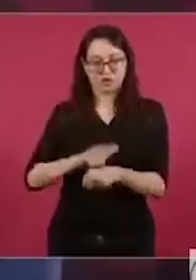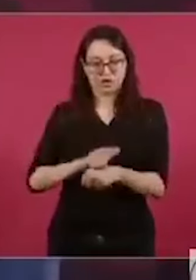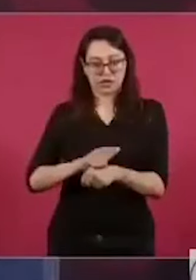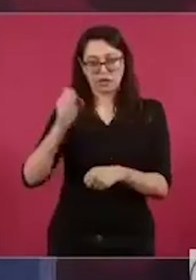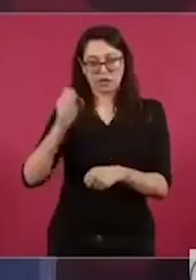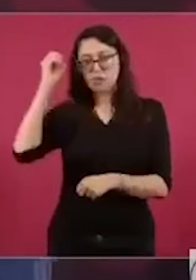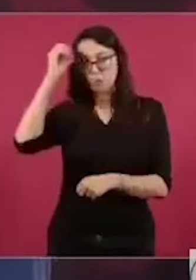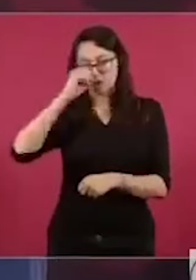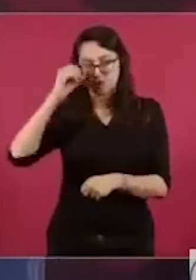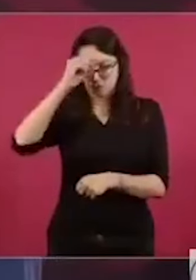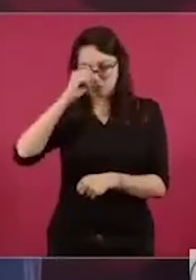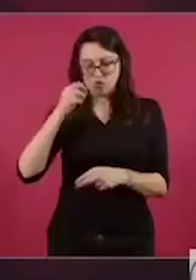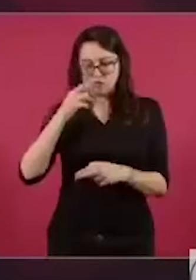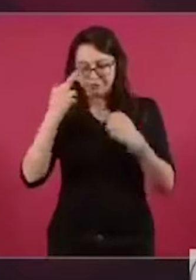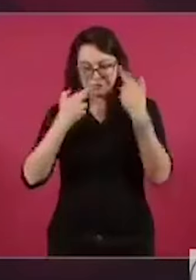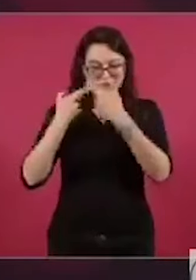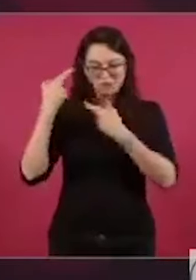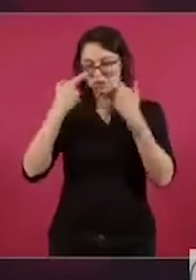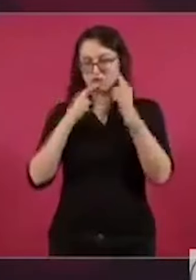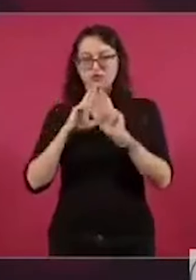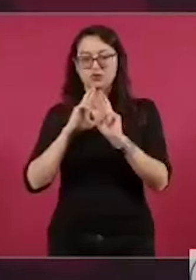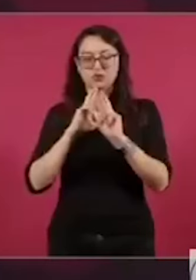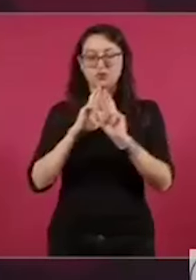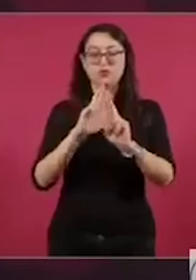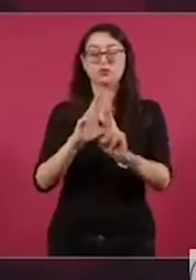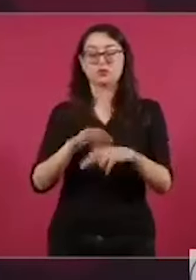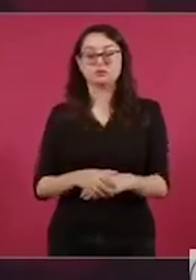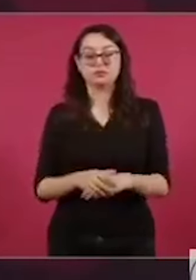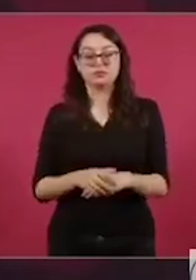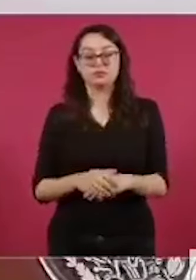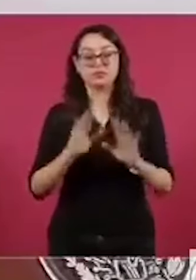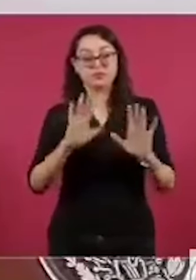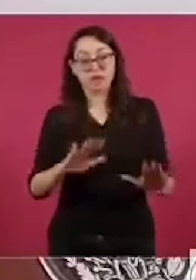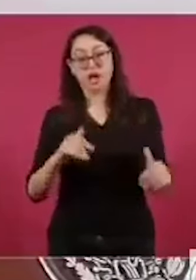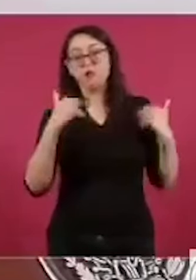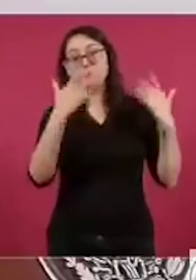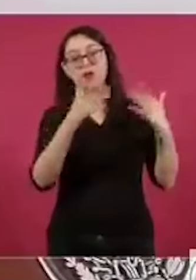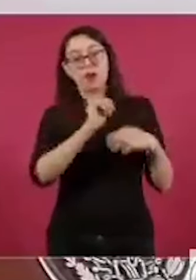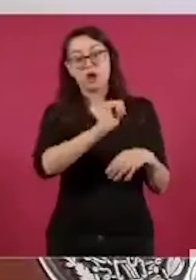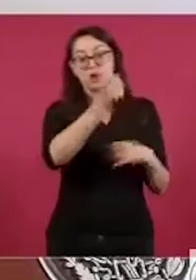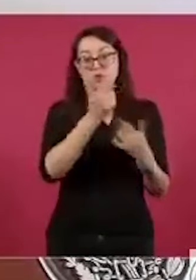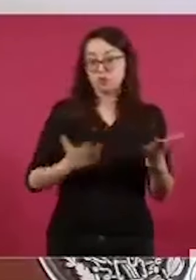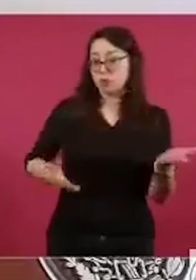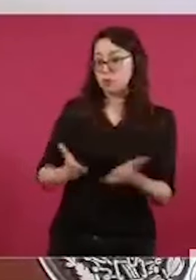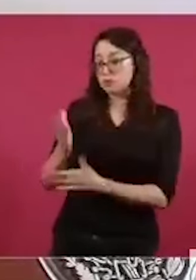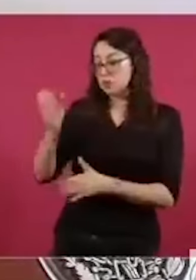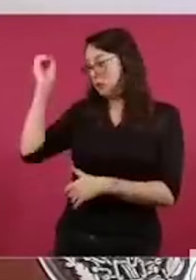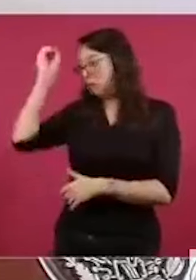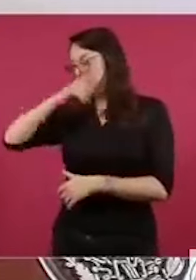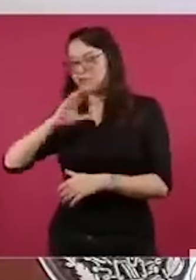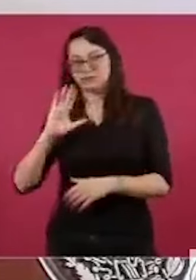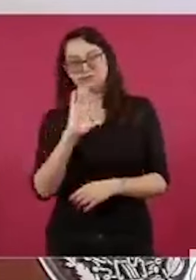ni oficial ni oficiosa del extranjero hablando